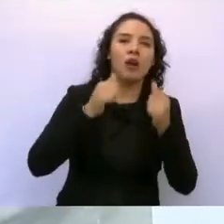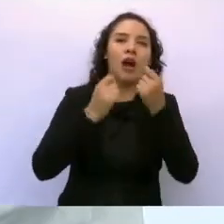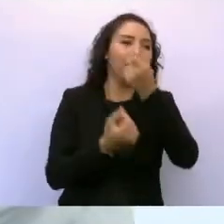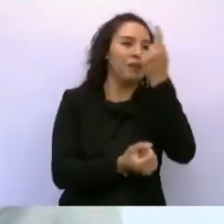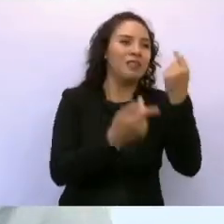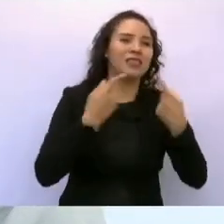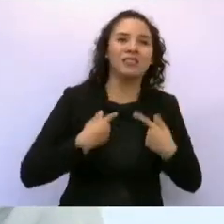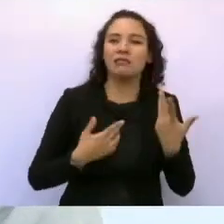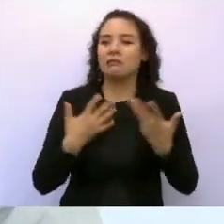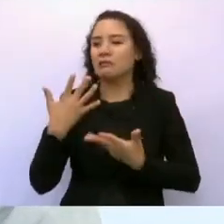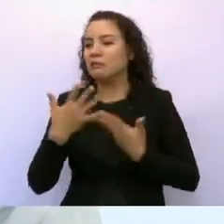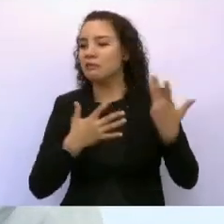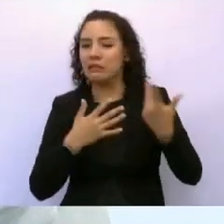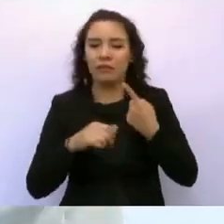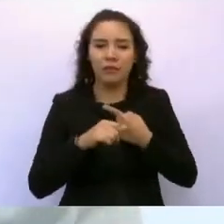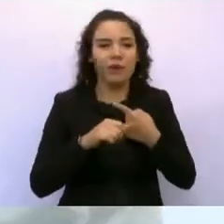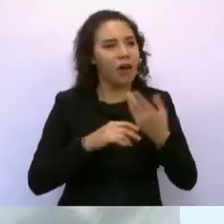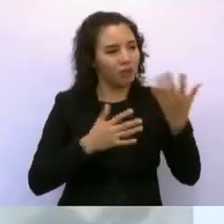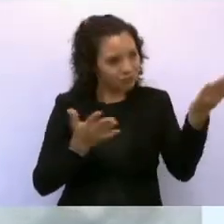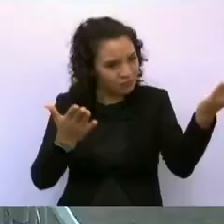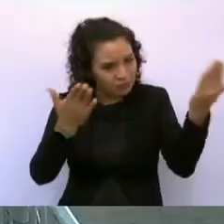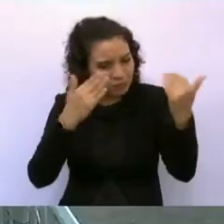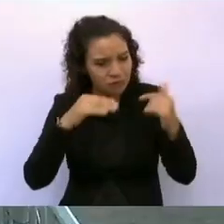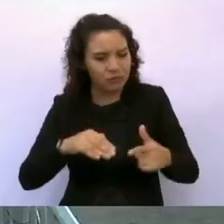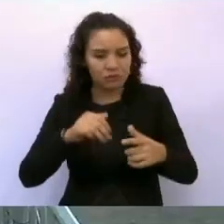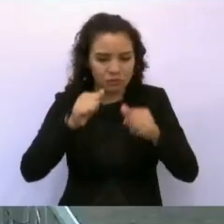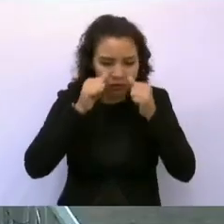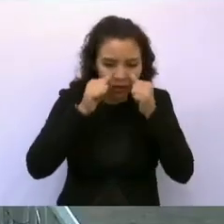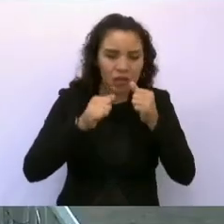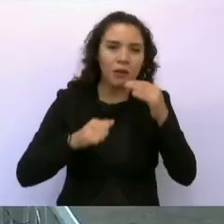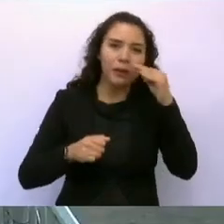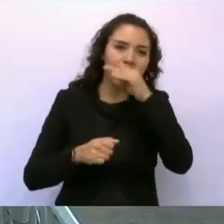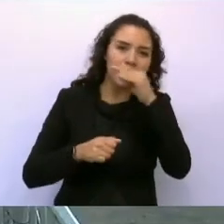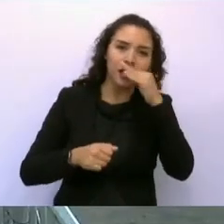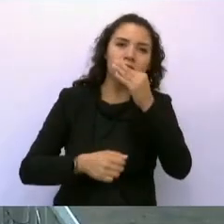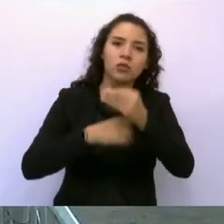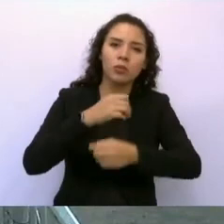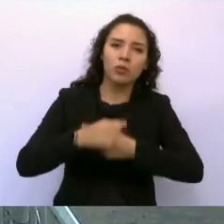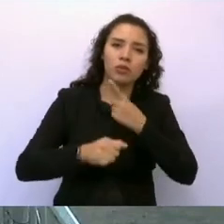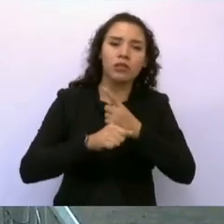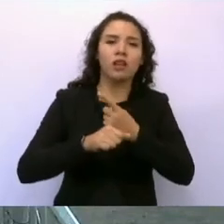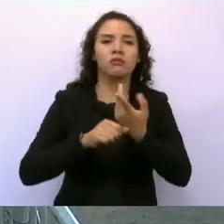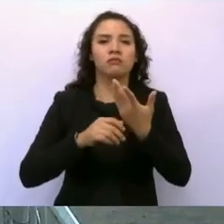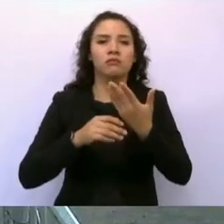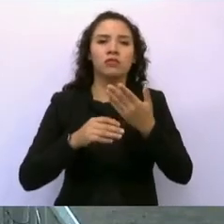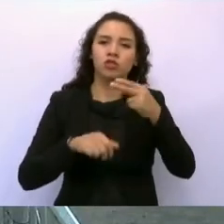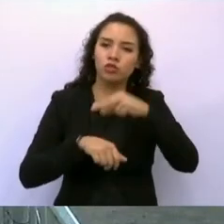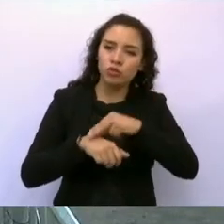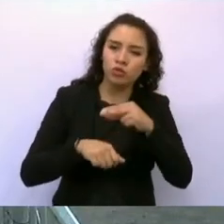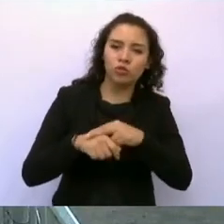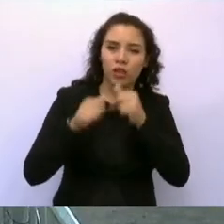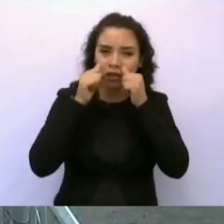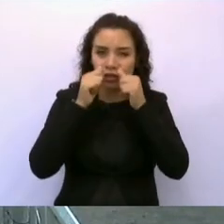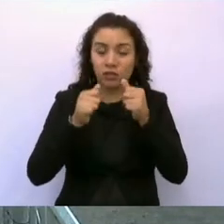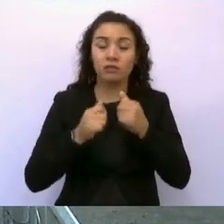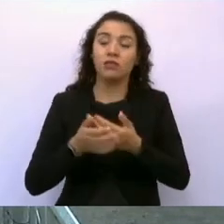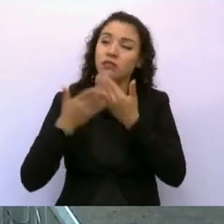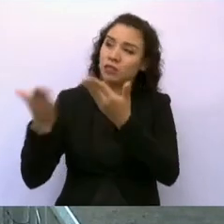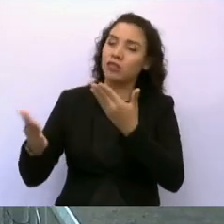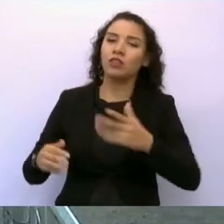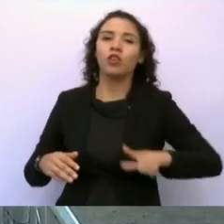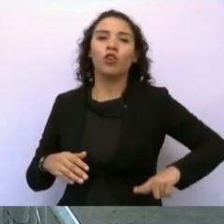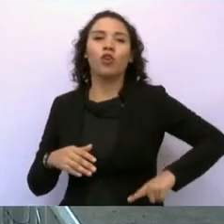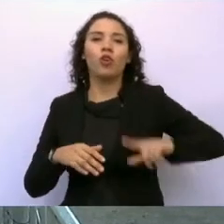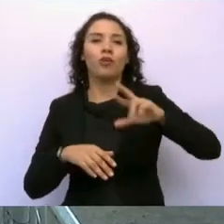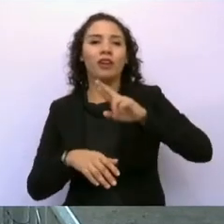familias en bienestar. Señor Gobernador Américo Villarreal Anaya, doctor Vicente Joel